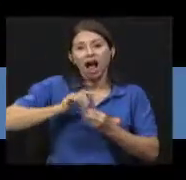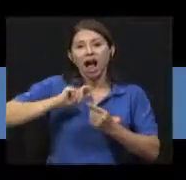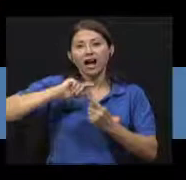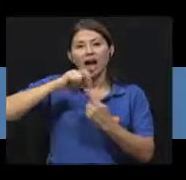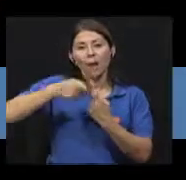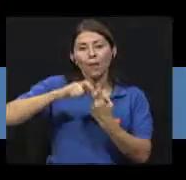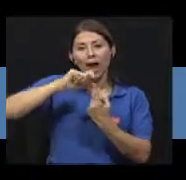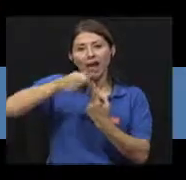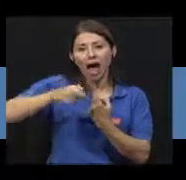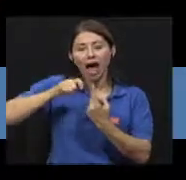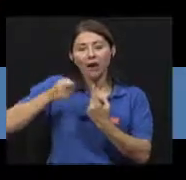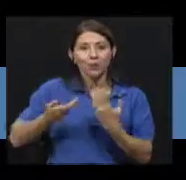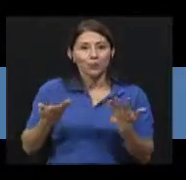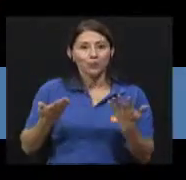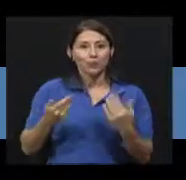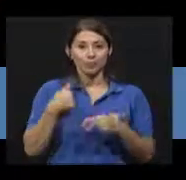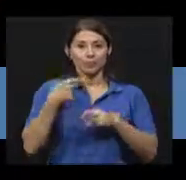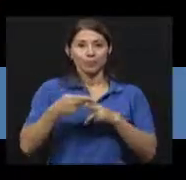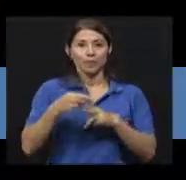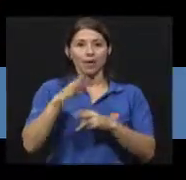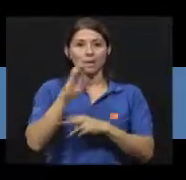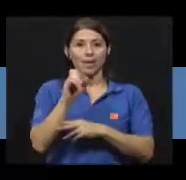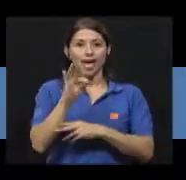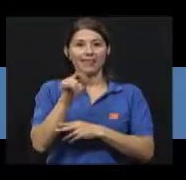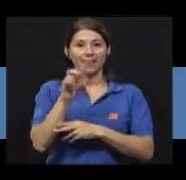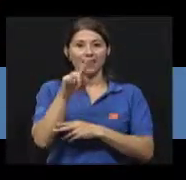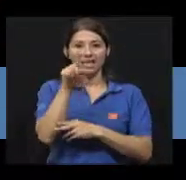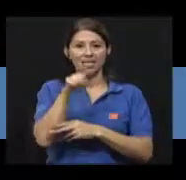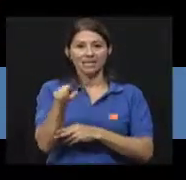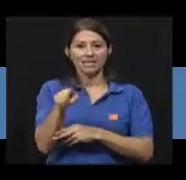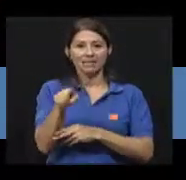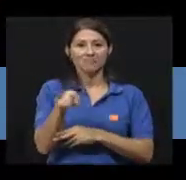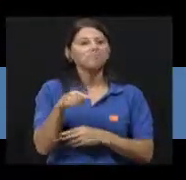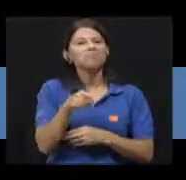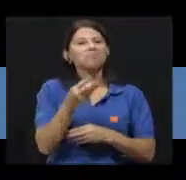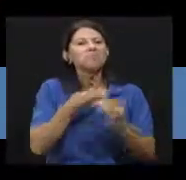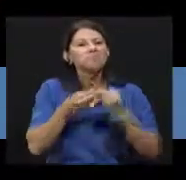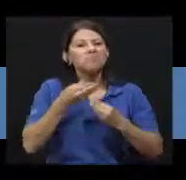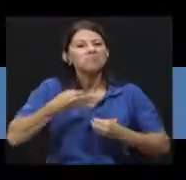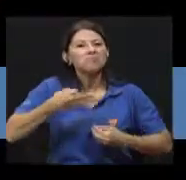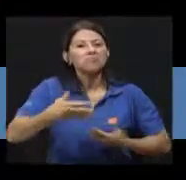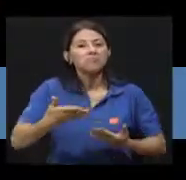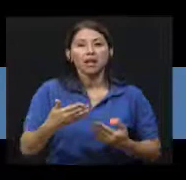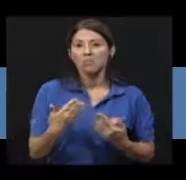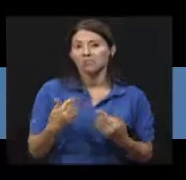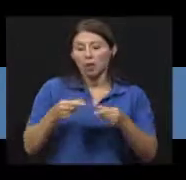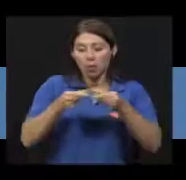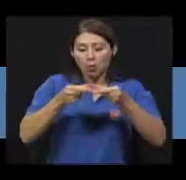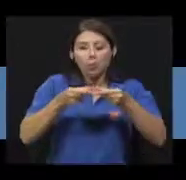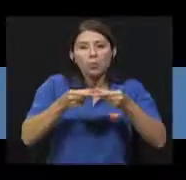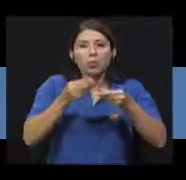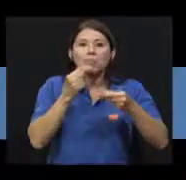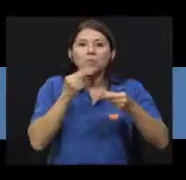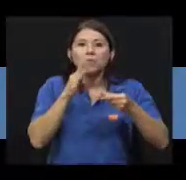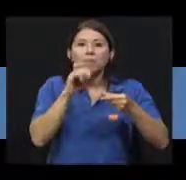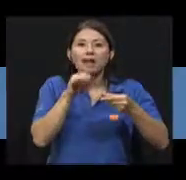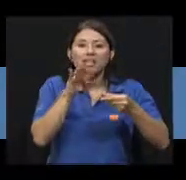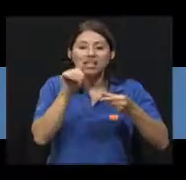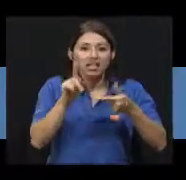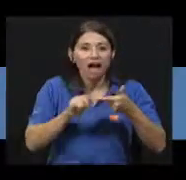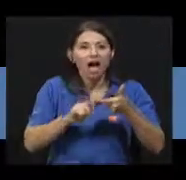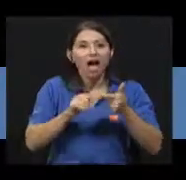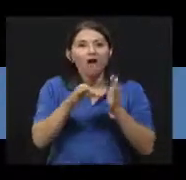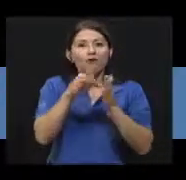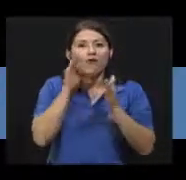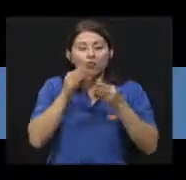banano. Beatriz. Beatriz, ¿qué trae todos los días para merendar? Barritas, fruta,